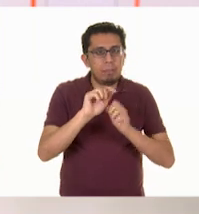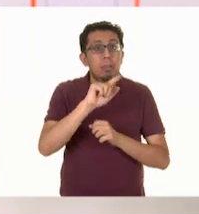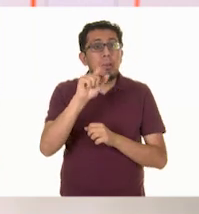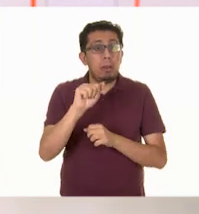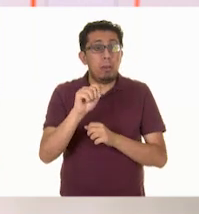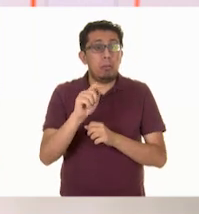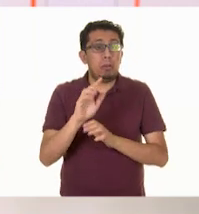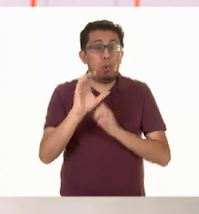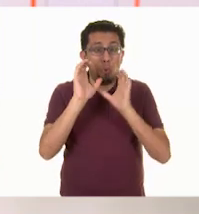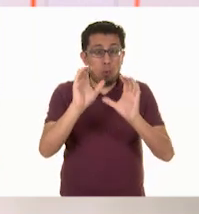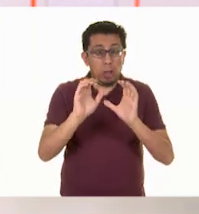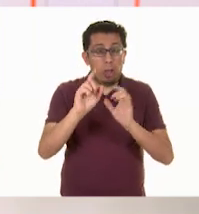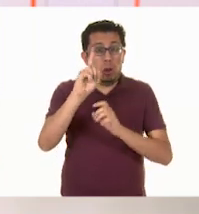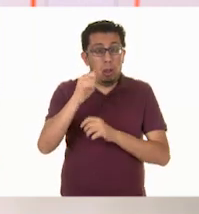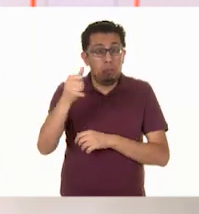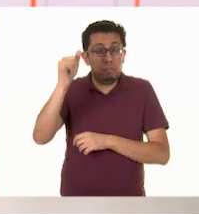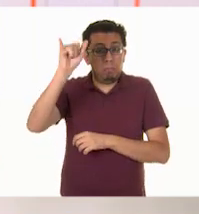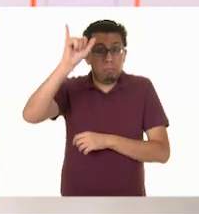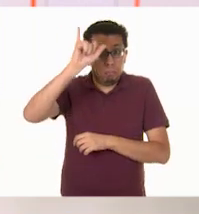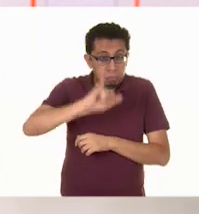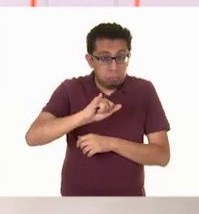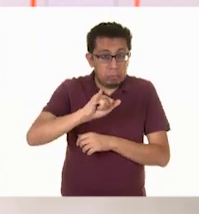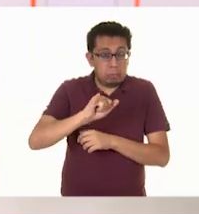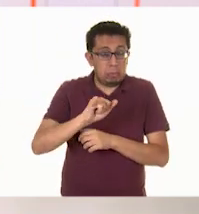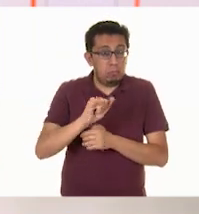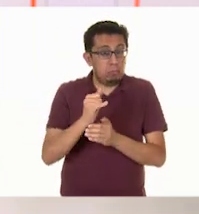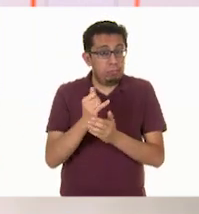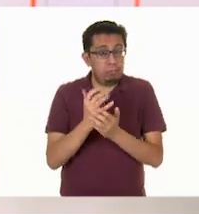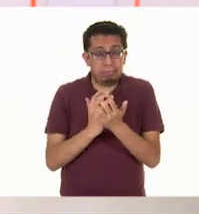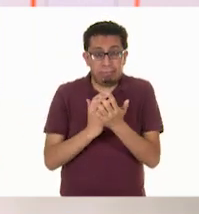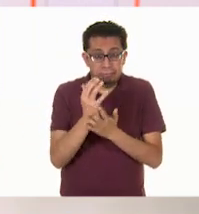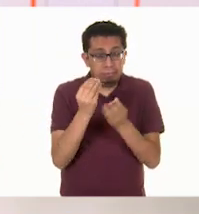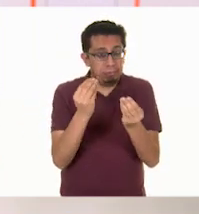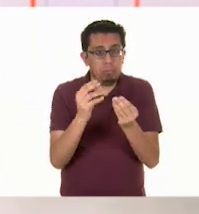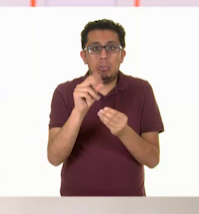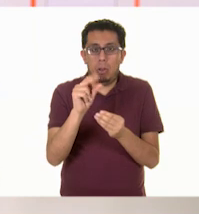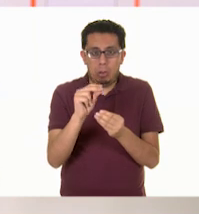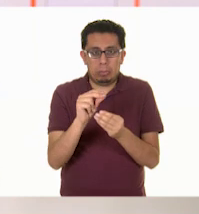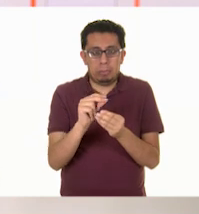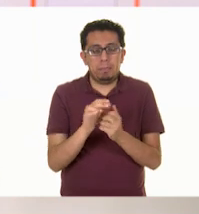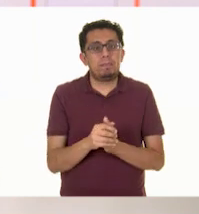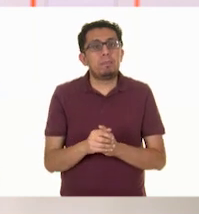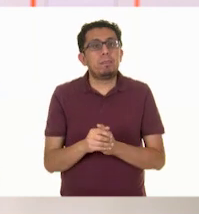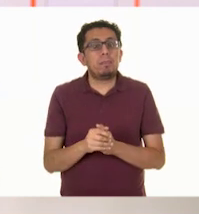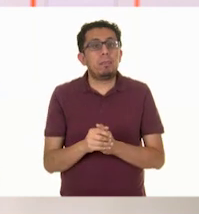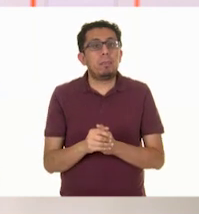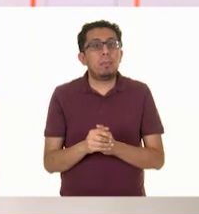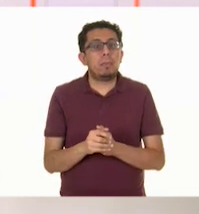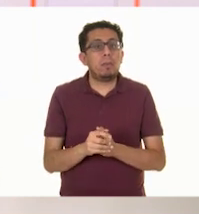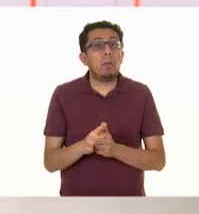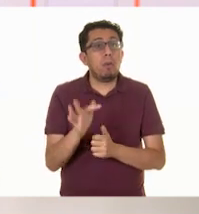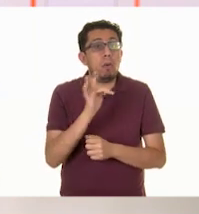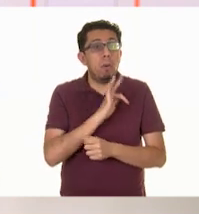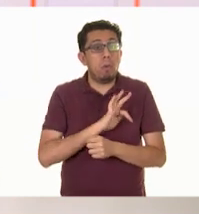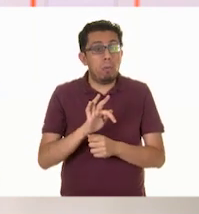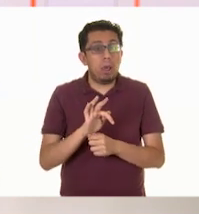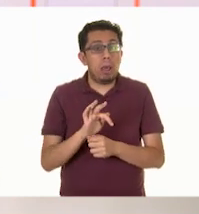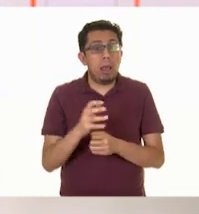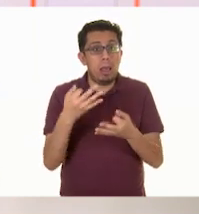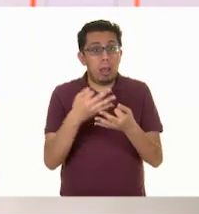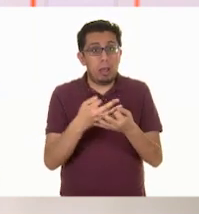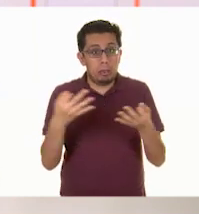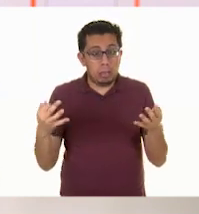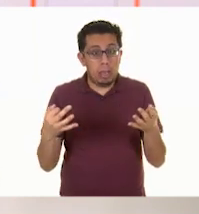hay que hacerlo únicamente cuando la tierra lo necesite. Introduce el dedo índice en la tierra